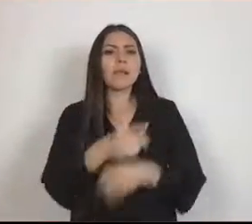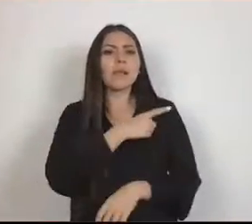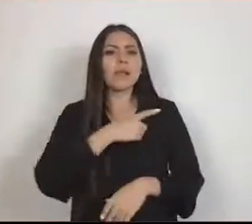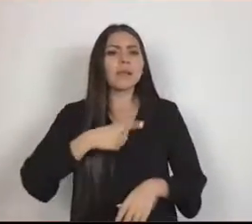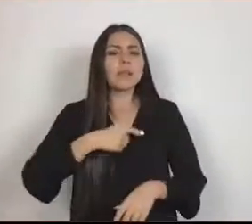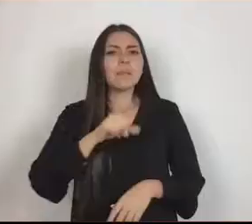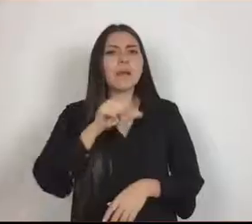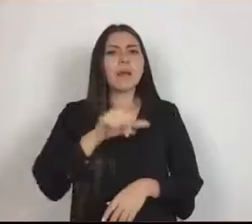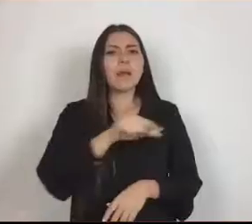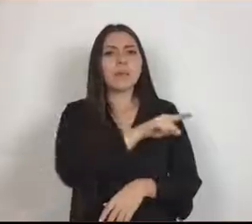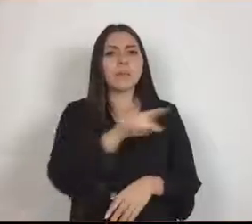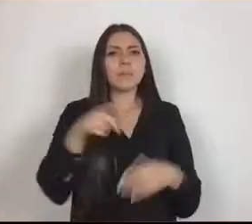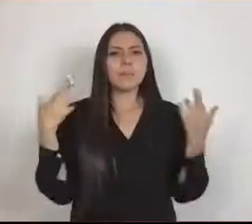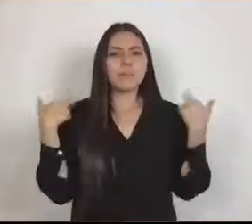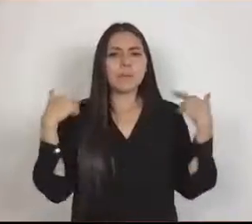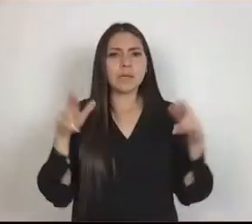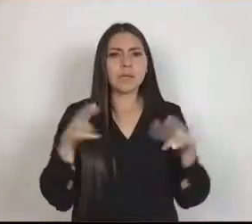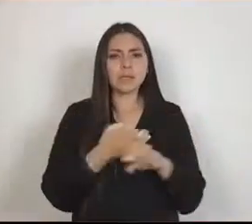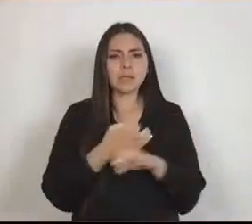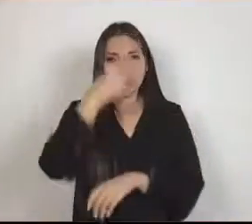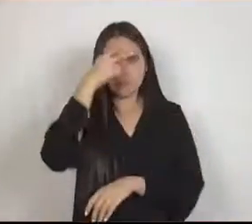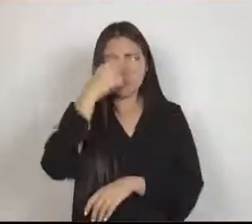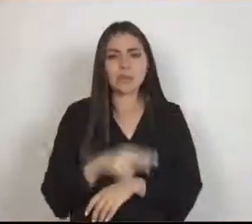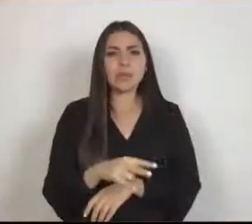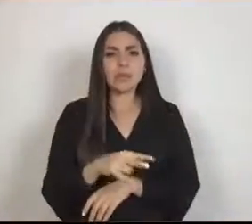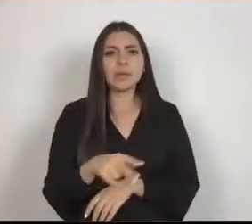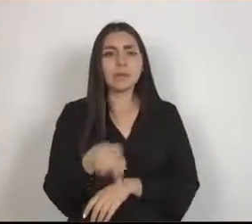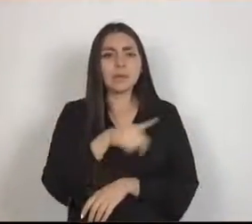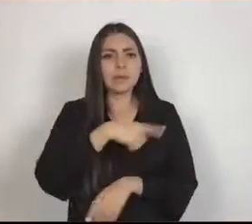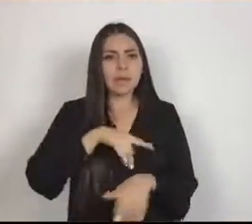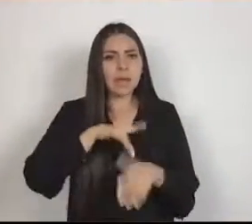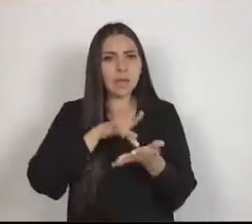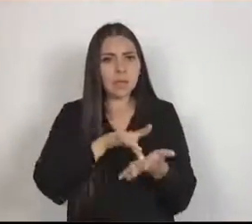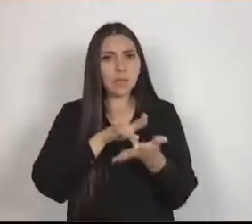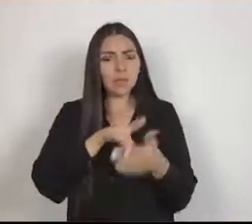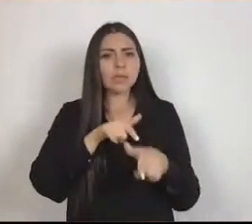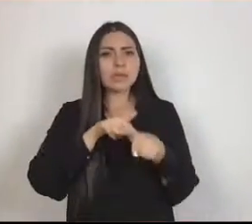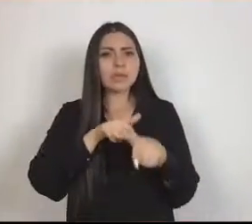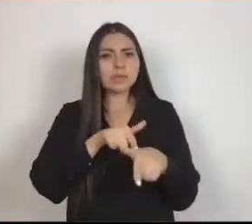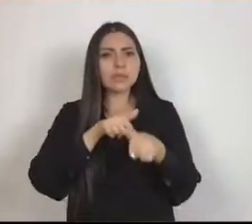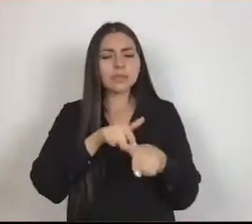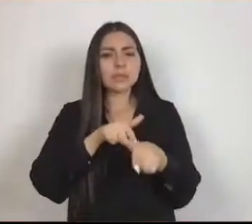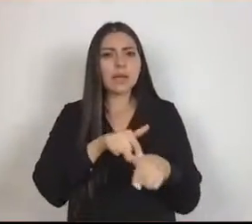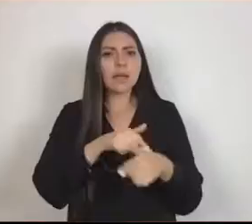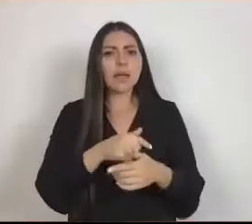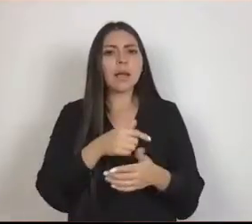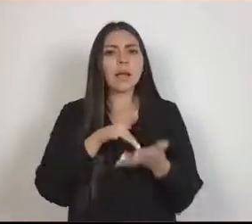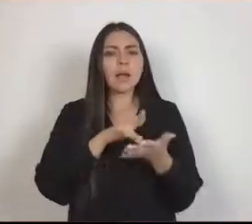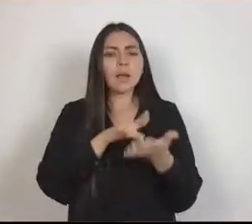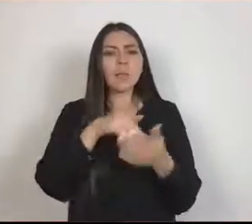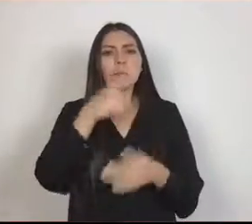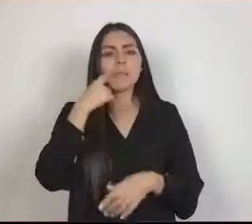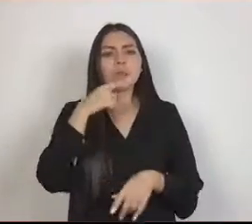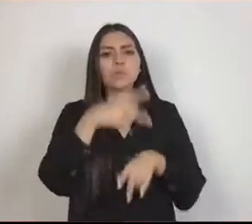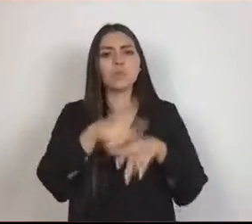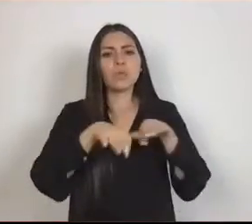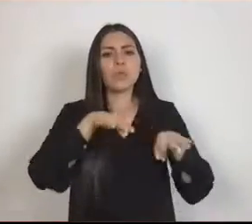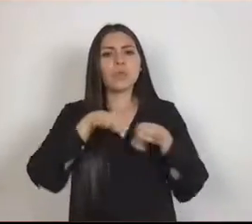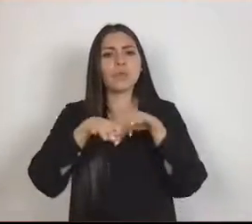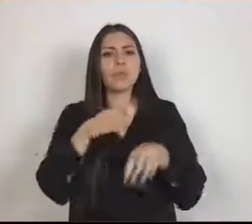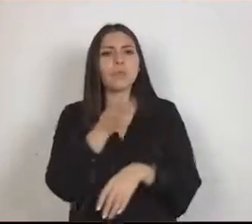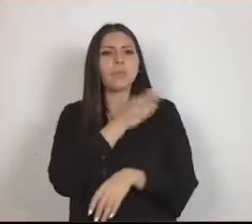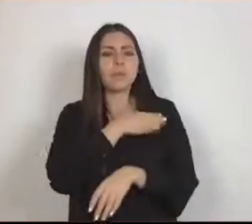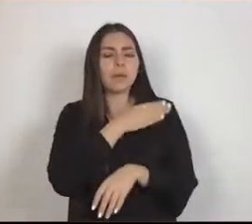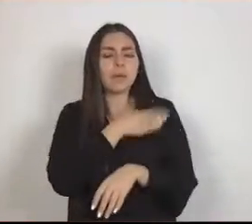del Estado de México, para seguirlos apoyando y fortaleciendo en el ejercicio de tan noble e importante labor